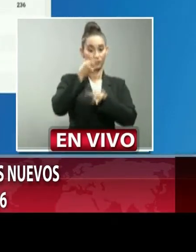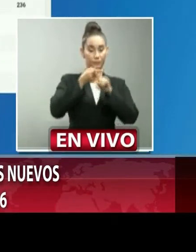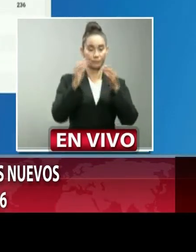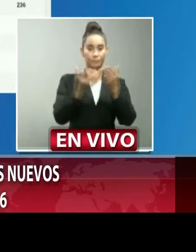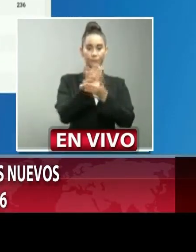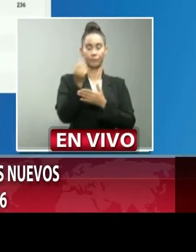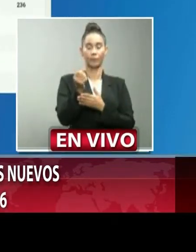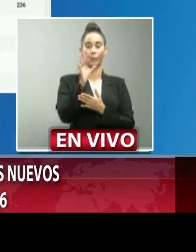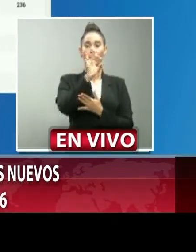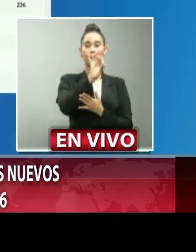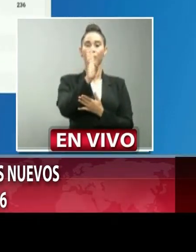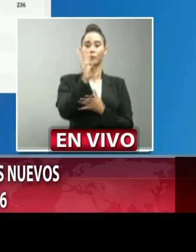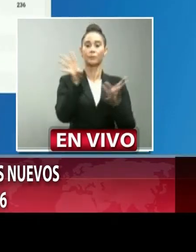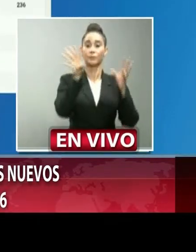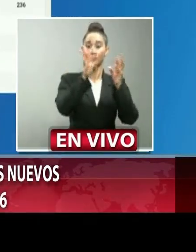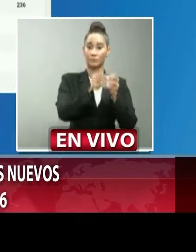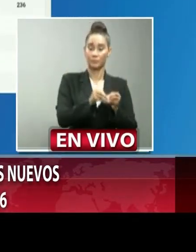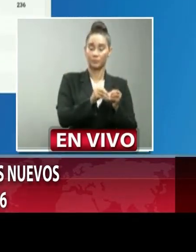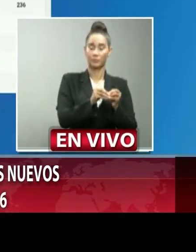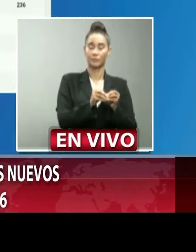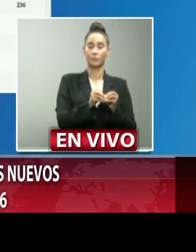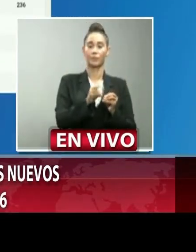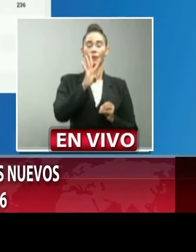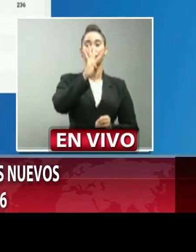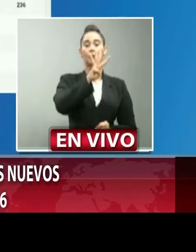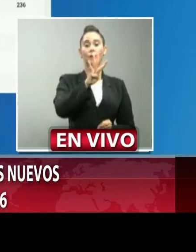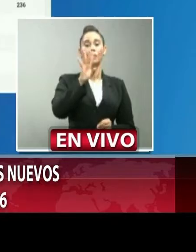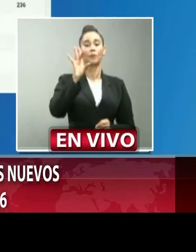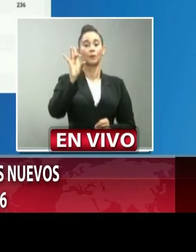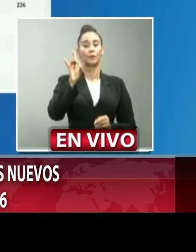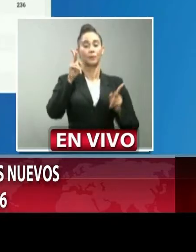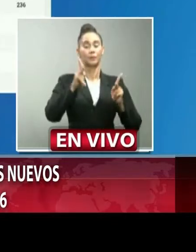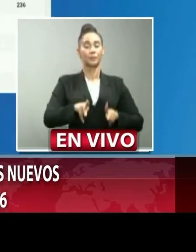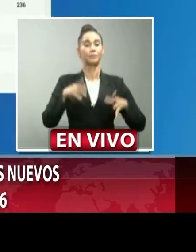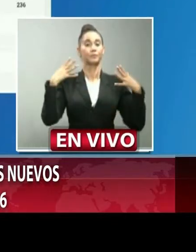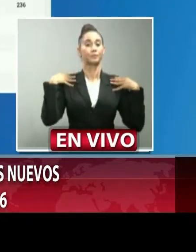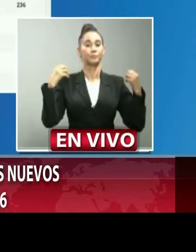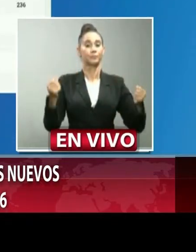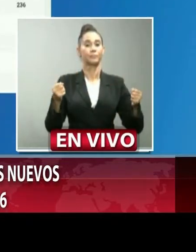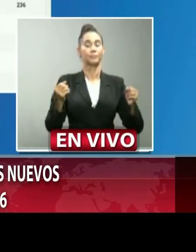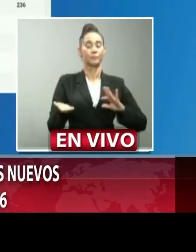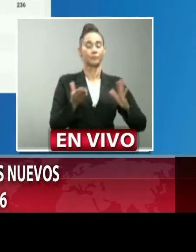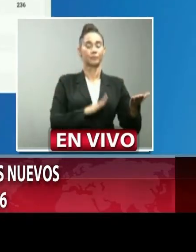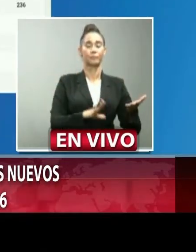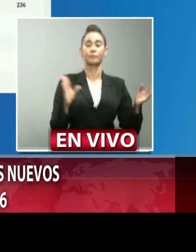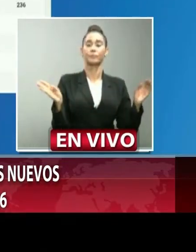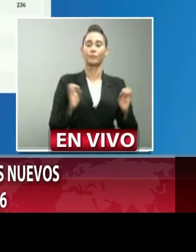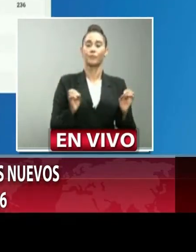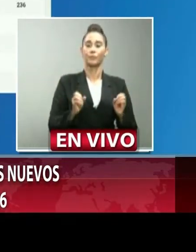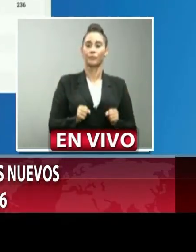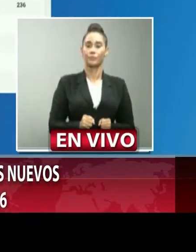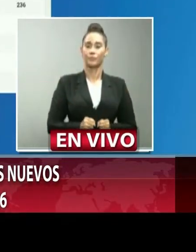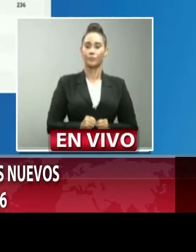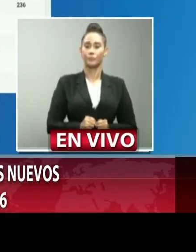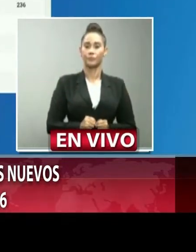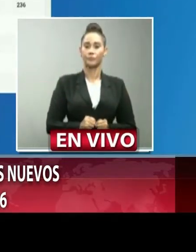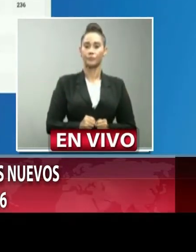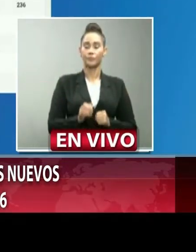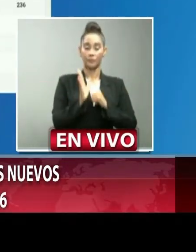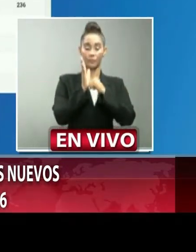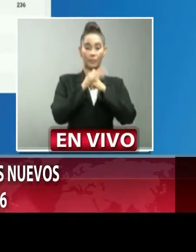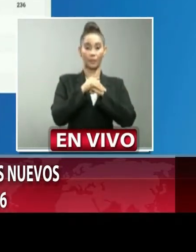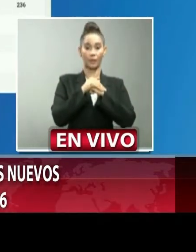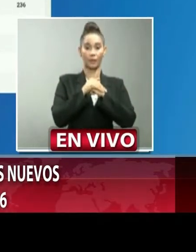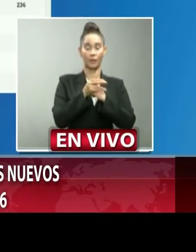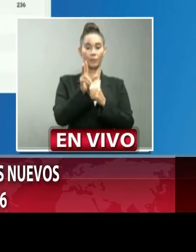86 acumulados 48 recuperados 0 fallecimiento Peravia